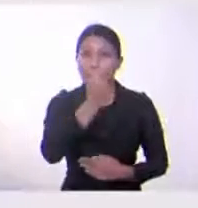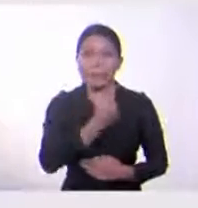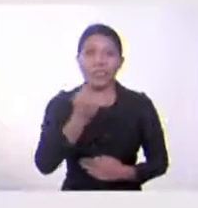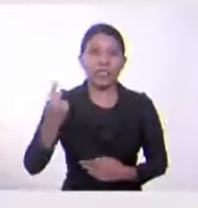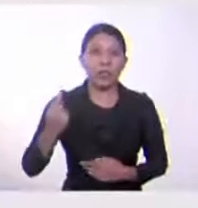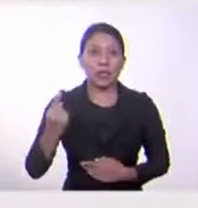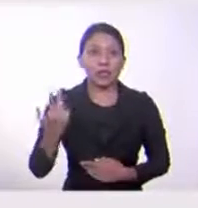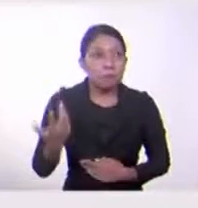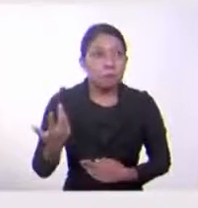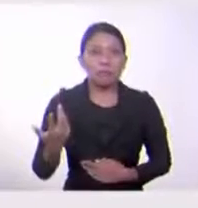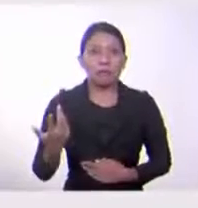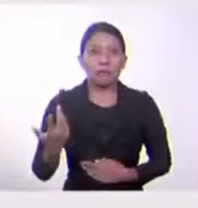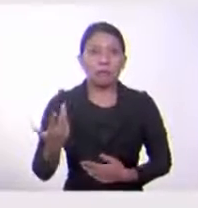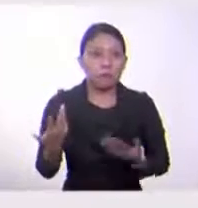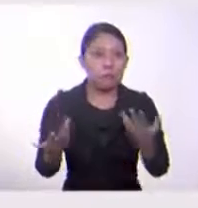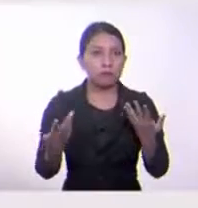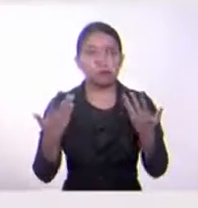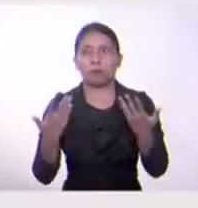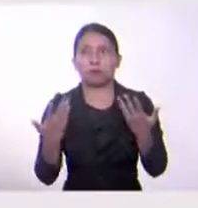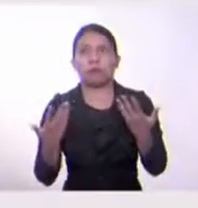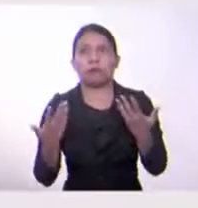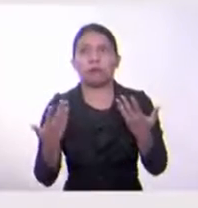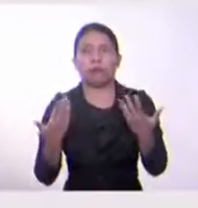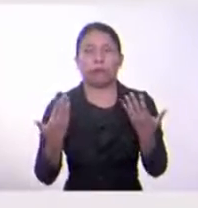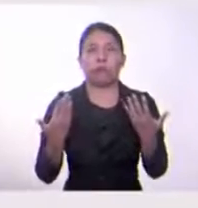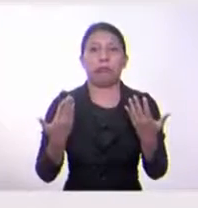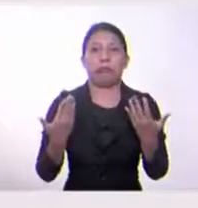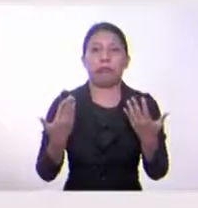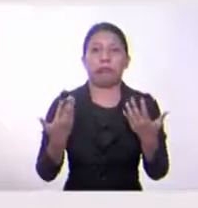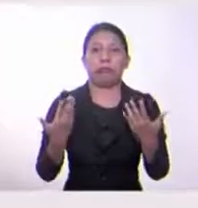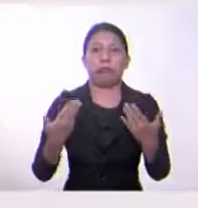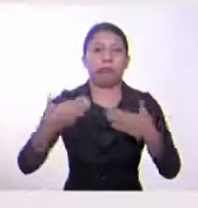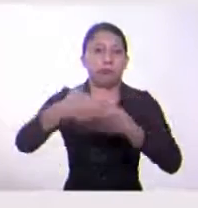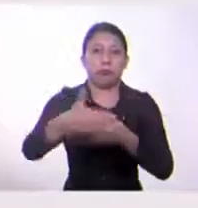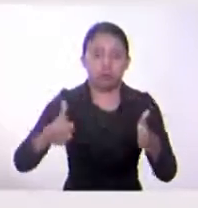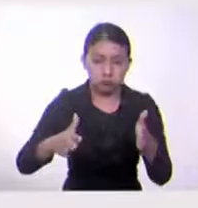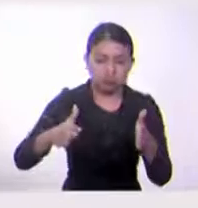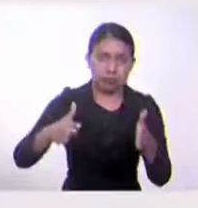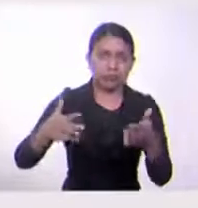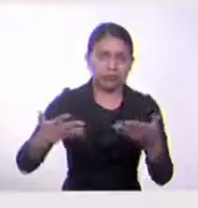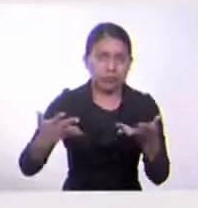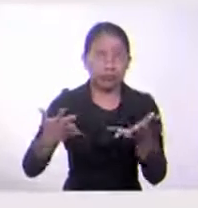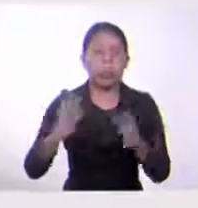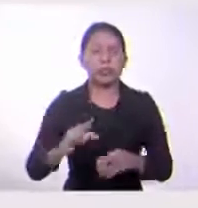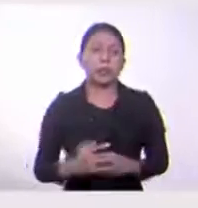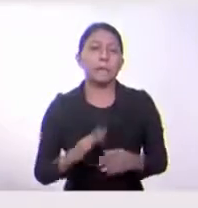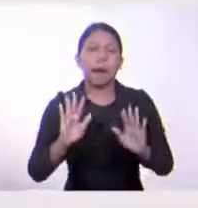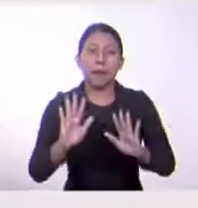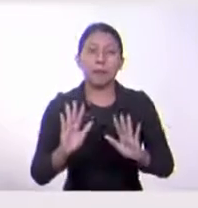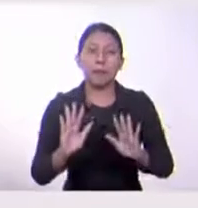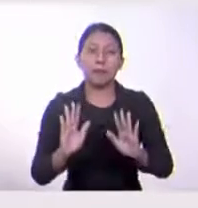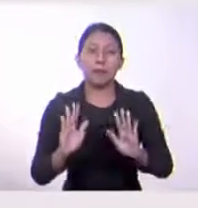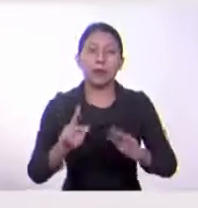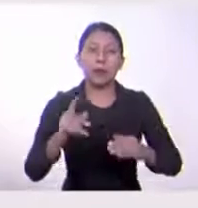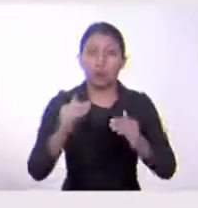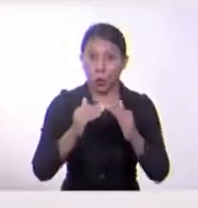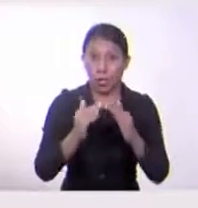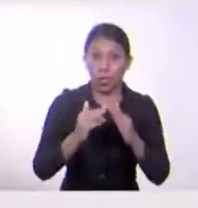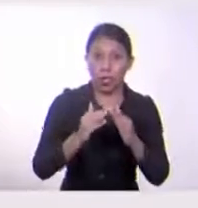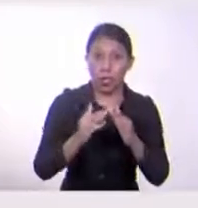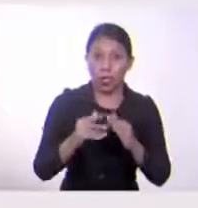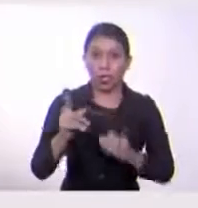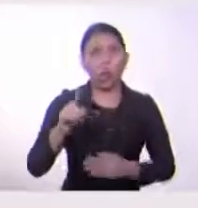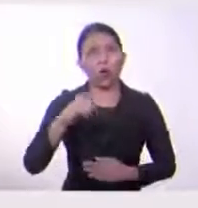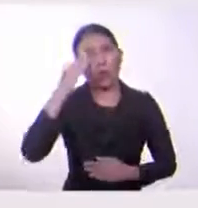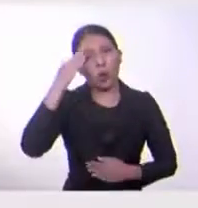quedando dentro de las bartolinas en ese momento. Pero también está otra, una que